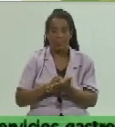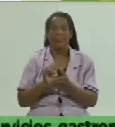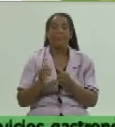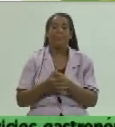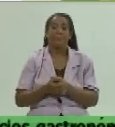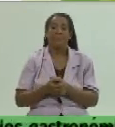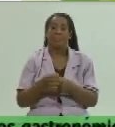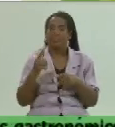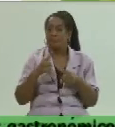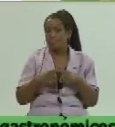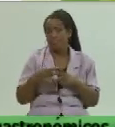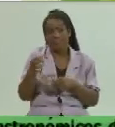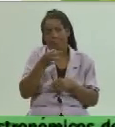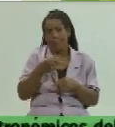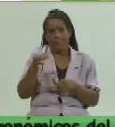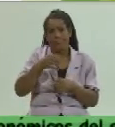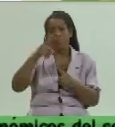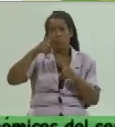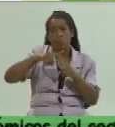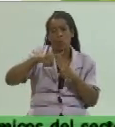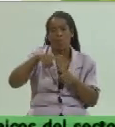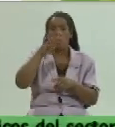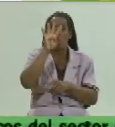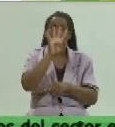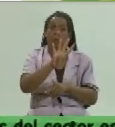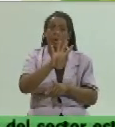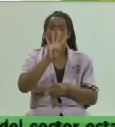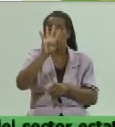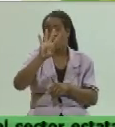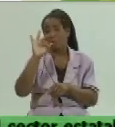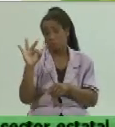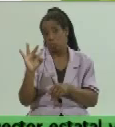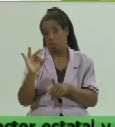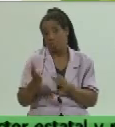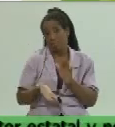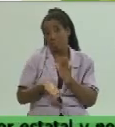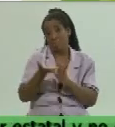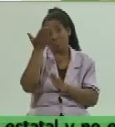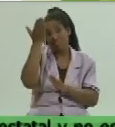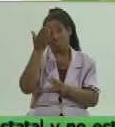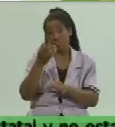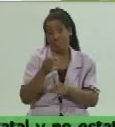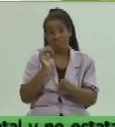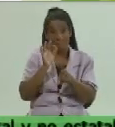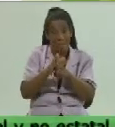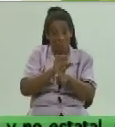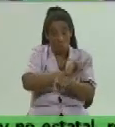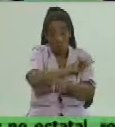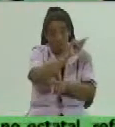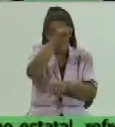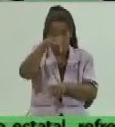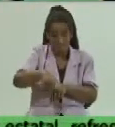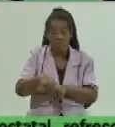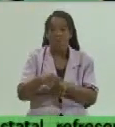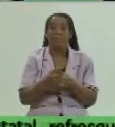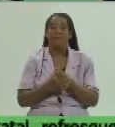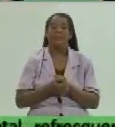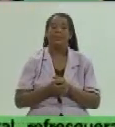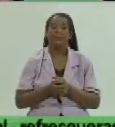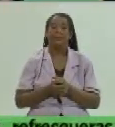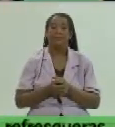Por municipio, bueno, las tunas con 448 es el de más alta incidencia. Nosotros tenemos